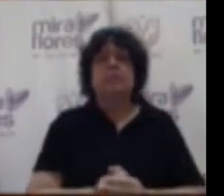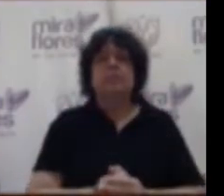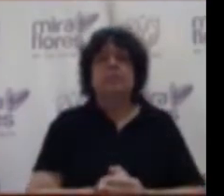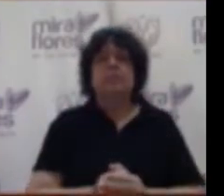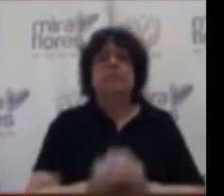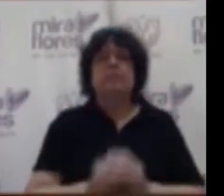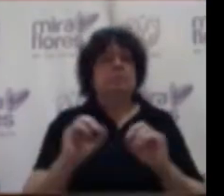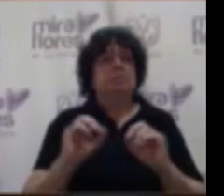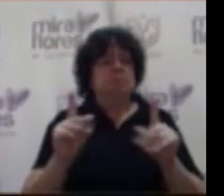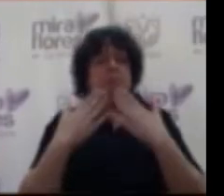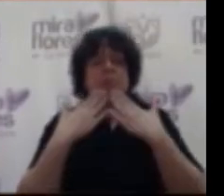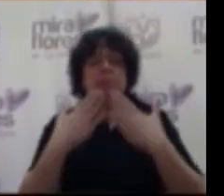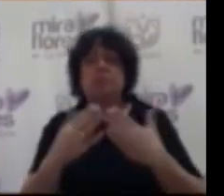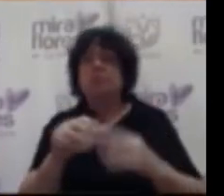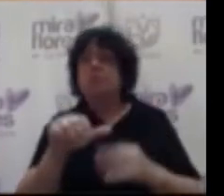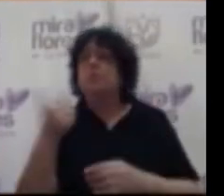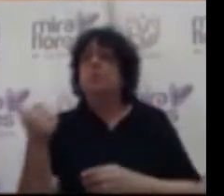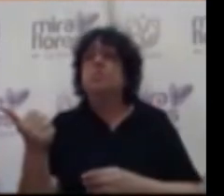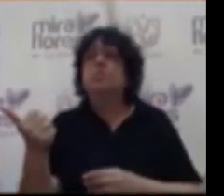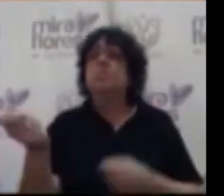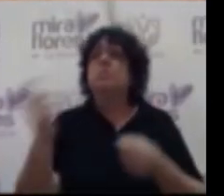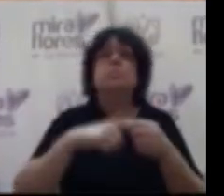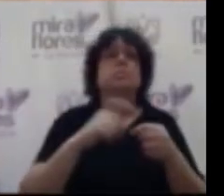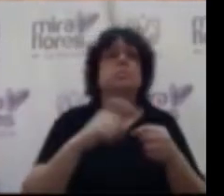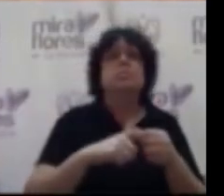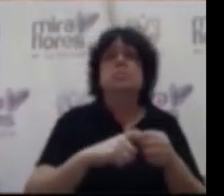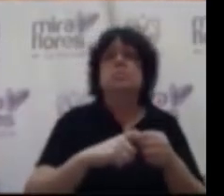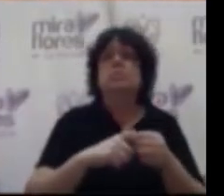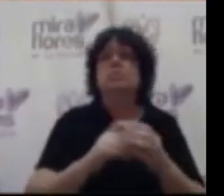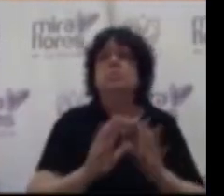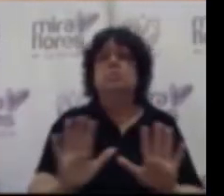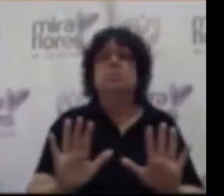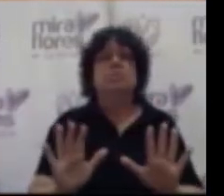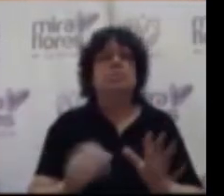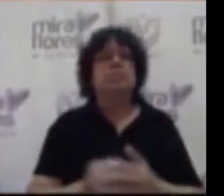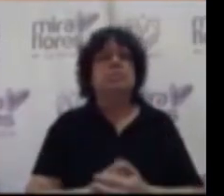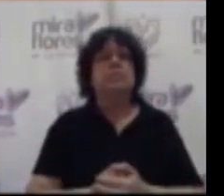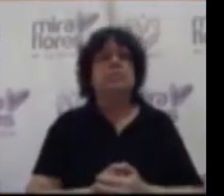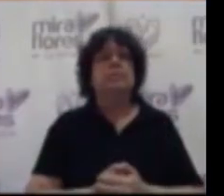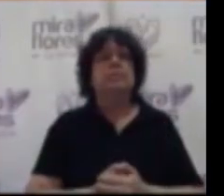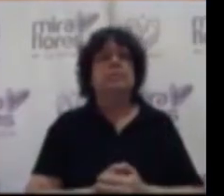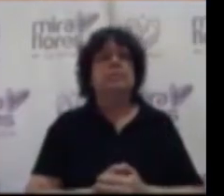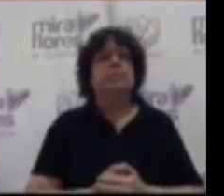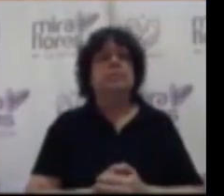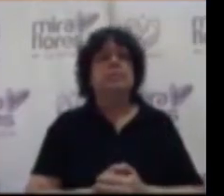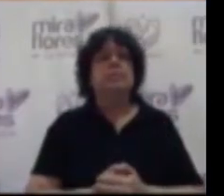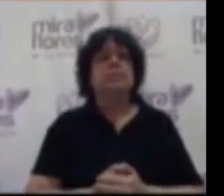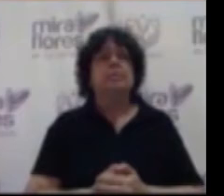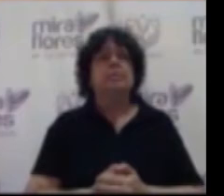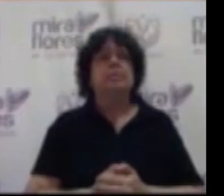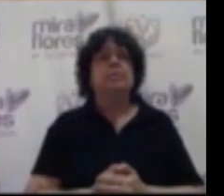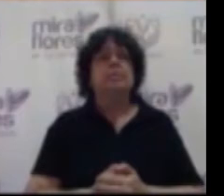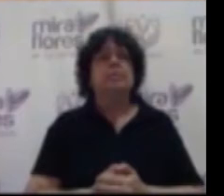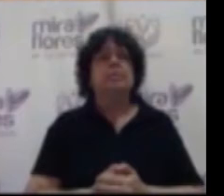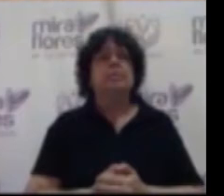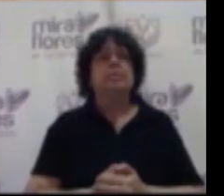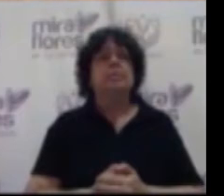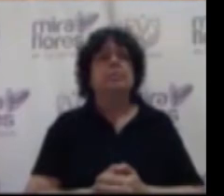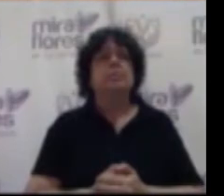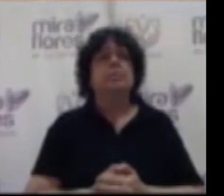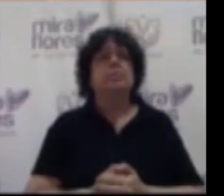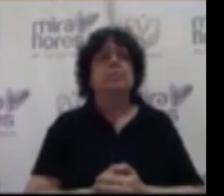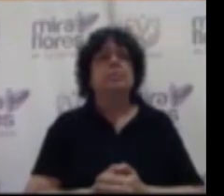muy bien muchas gracias alguna otra intervención en mesa si no tenemos más intervenciones